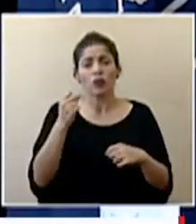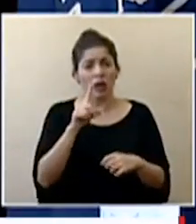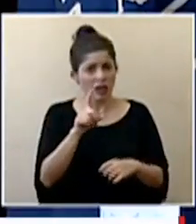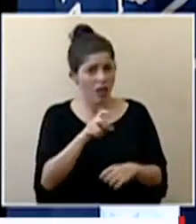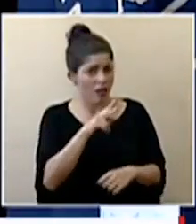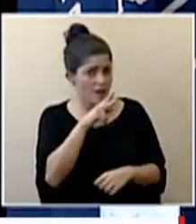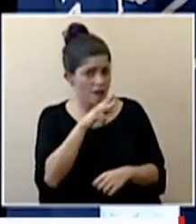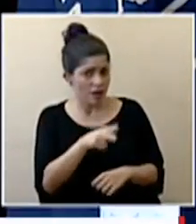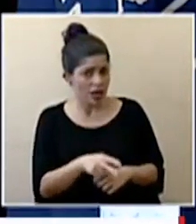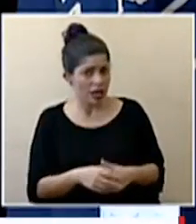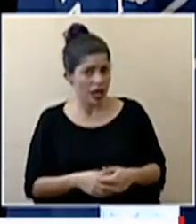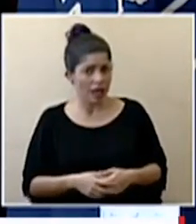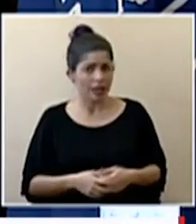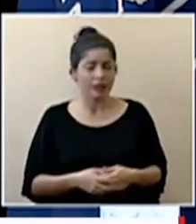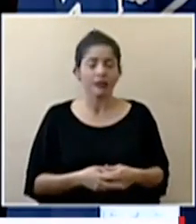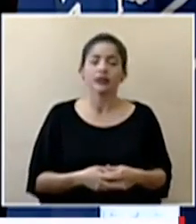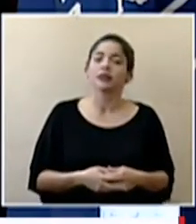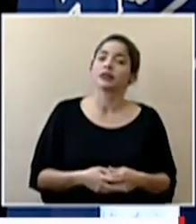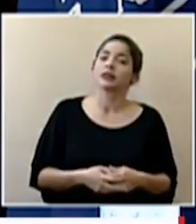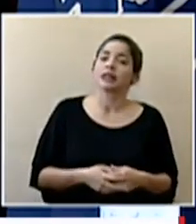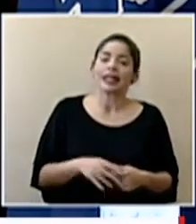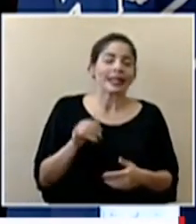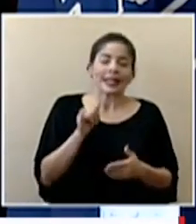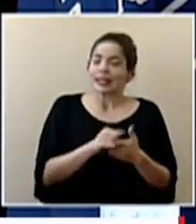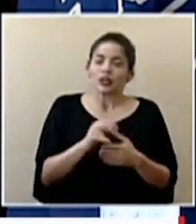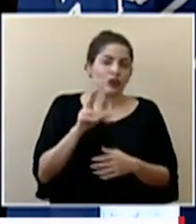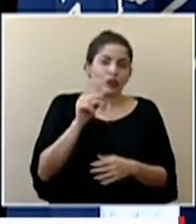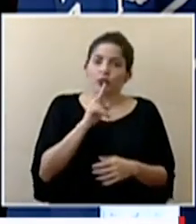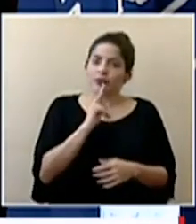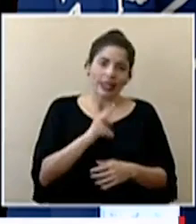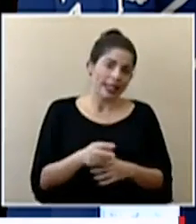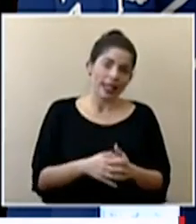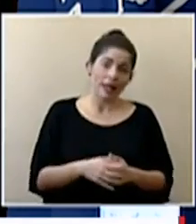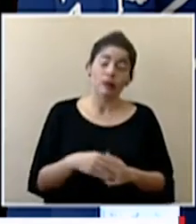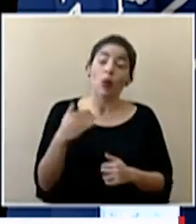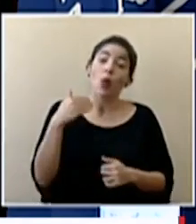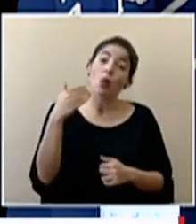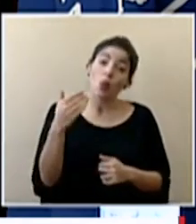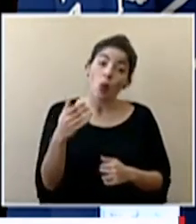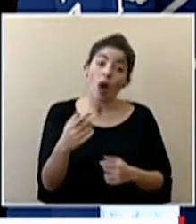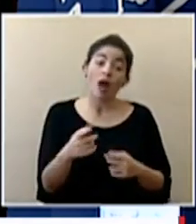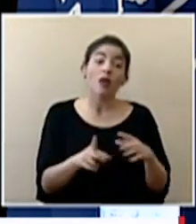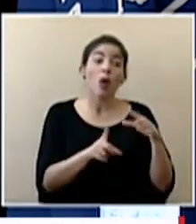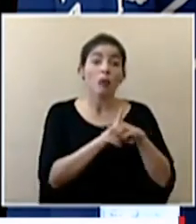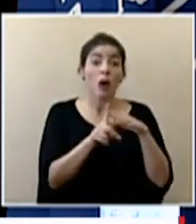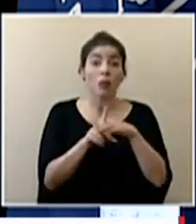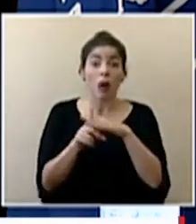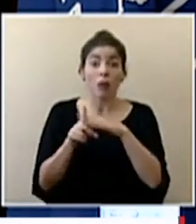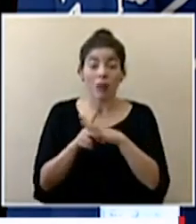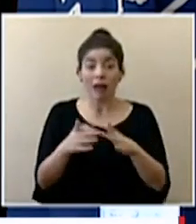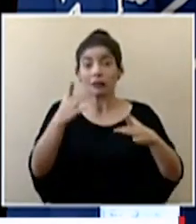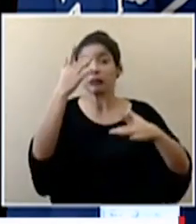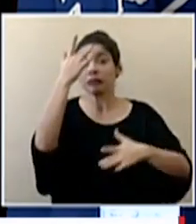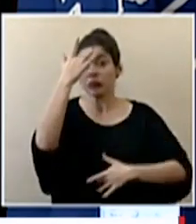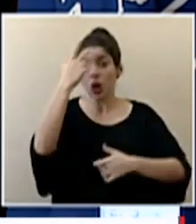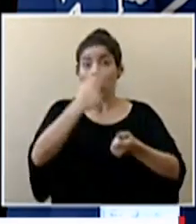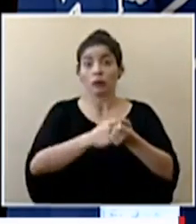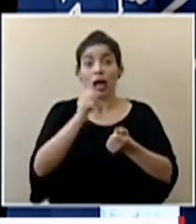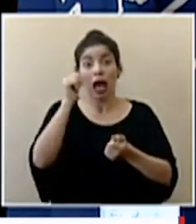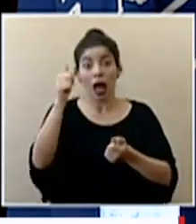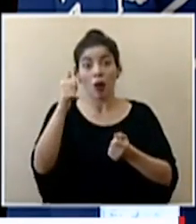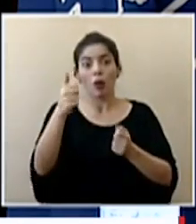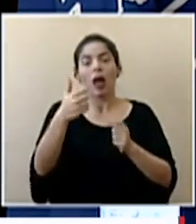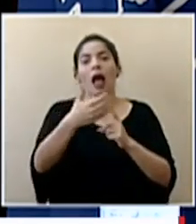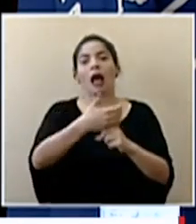es cierto? no eso no es cierto cuando se dieron los casos en el hospital de Alajuela se aislaron no